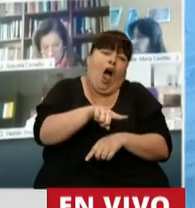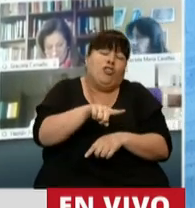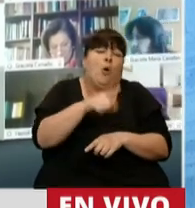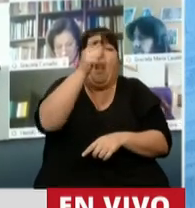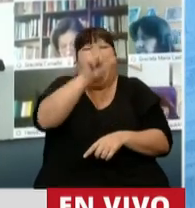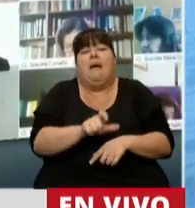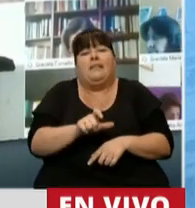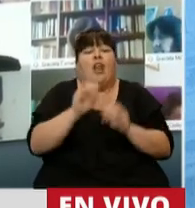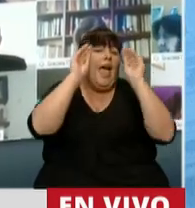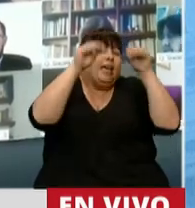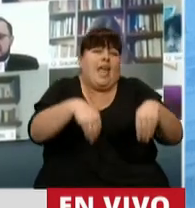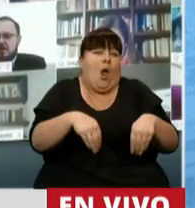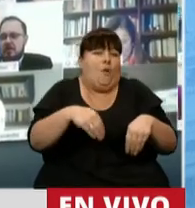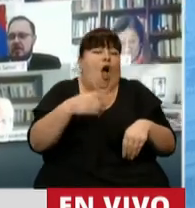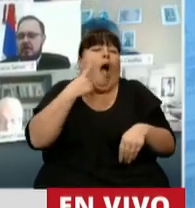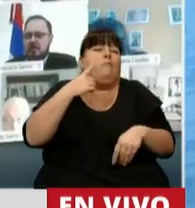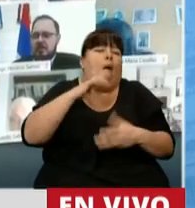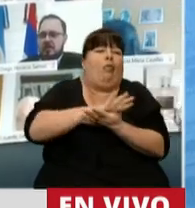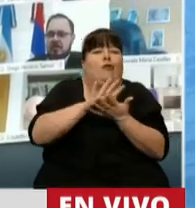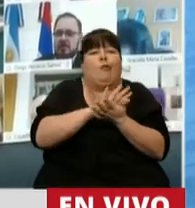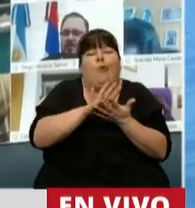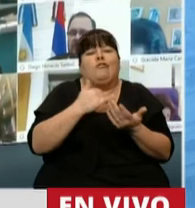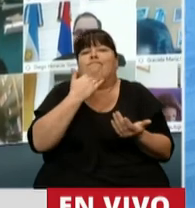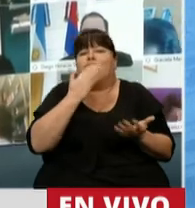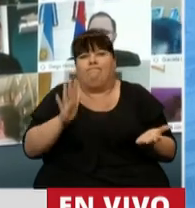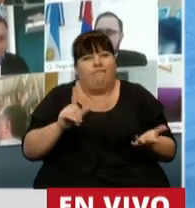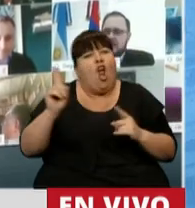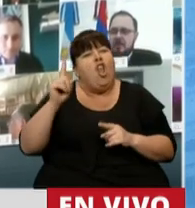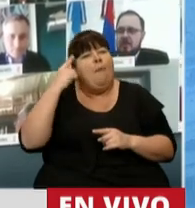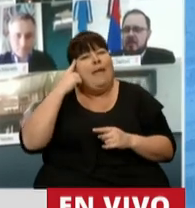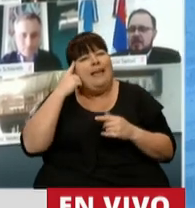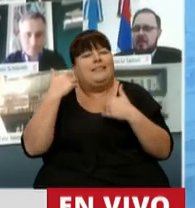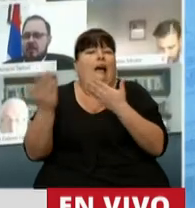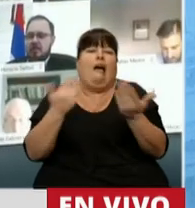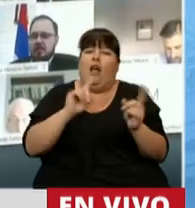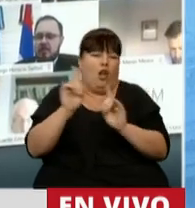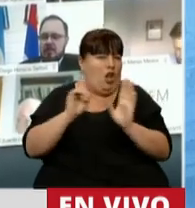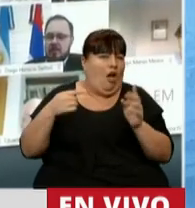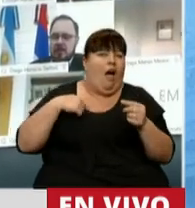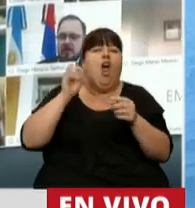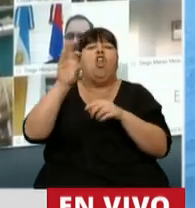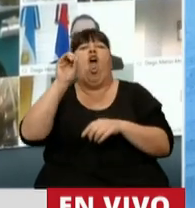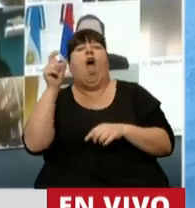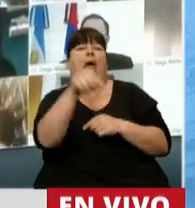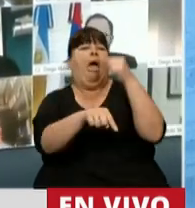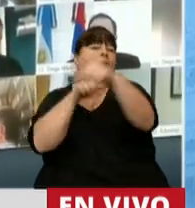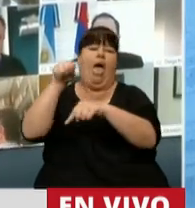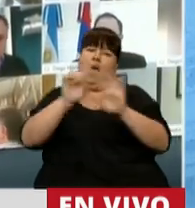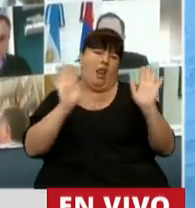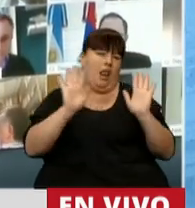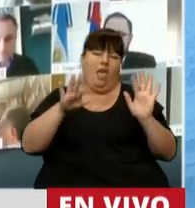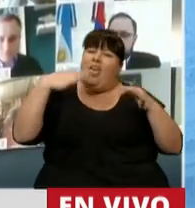alguien que ha quebrado de manera fraudulenta. por lo tanto no caigamos en la casuística, no nos tiremos los nombres por la cabeza,